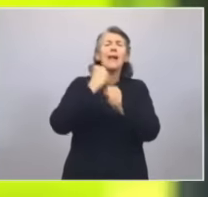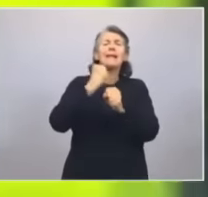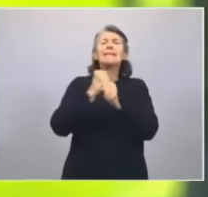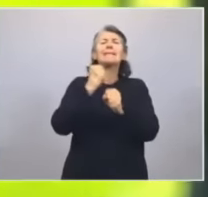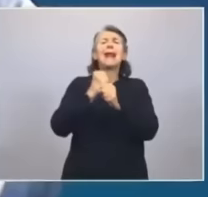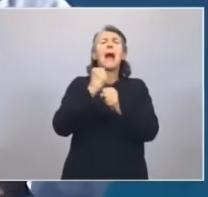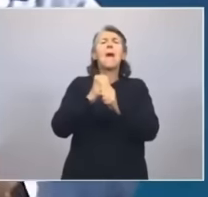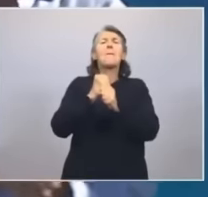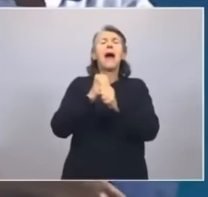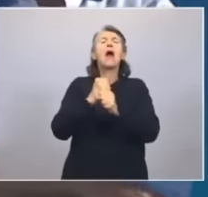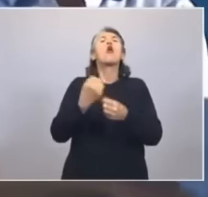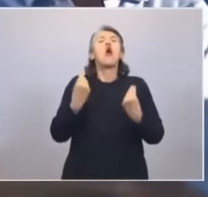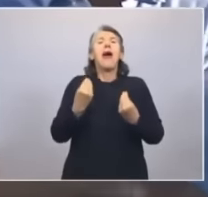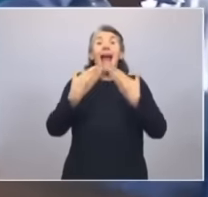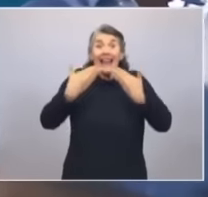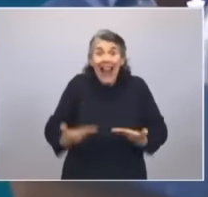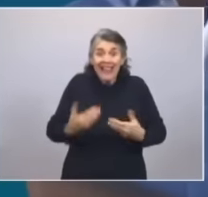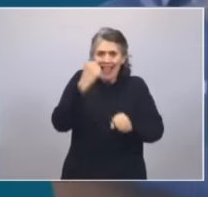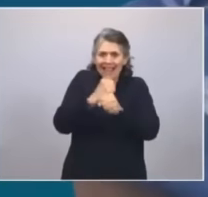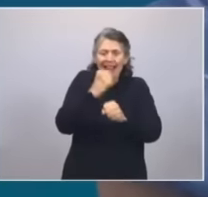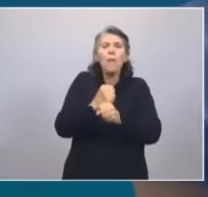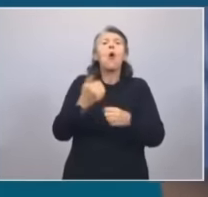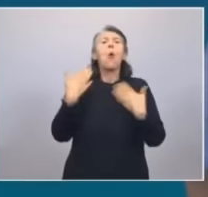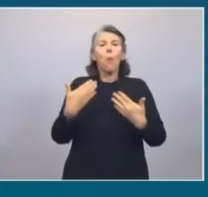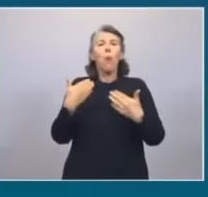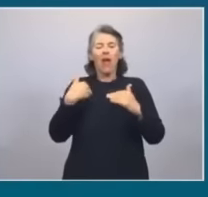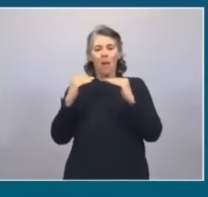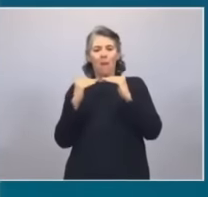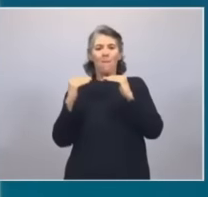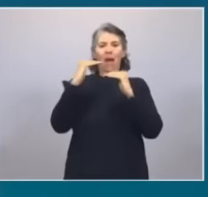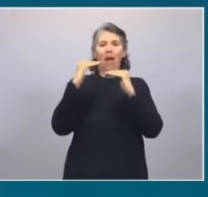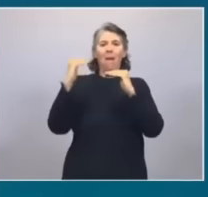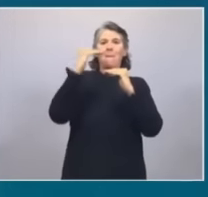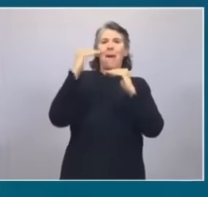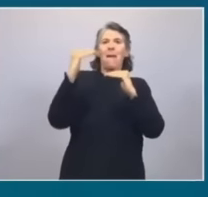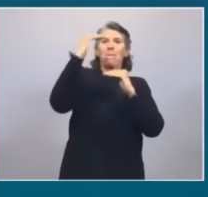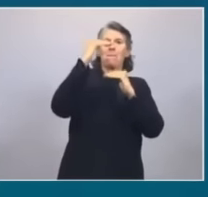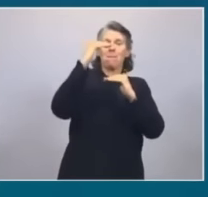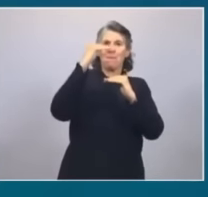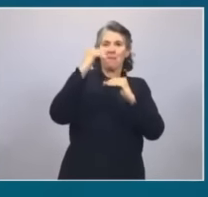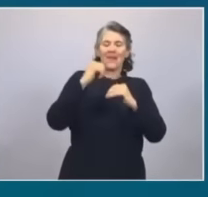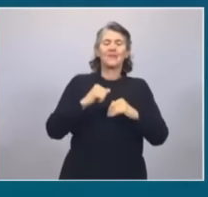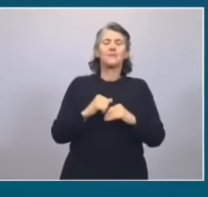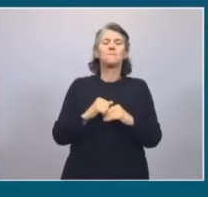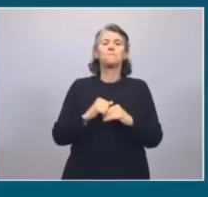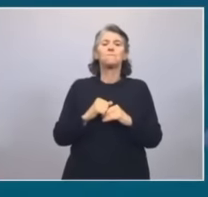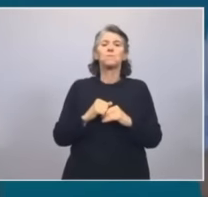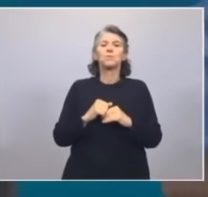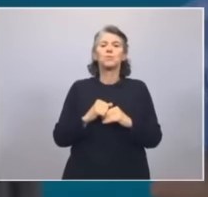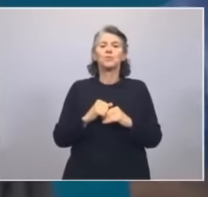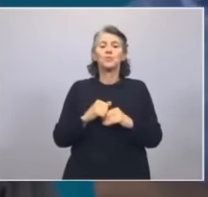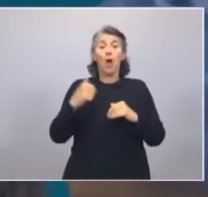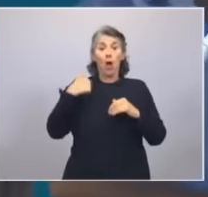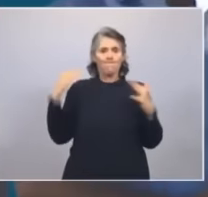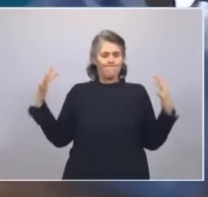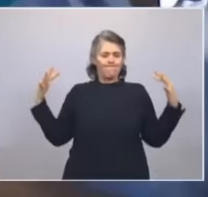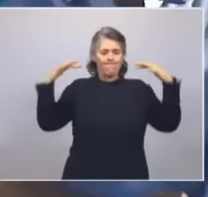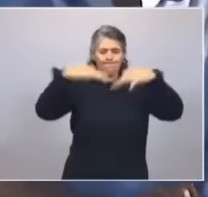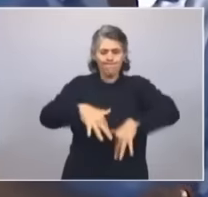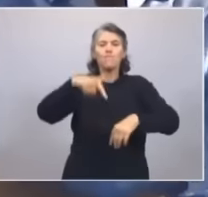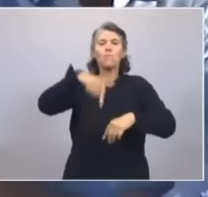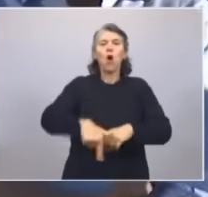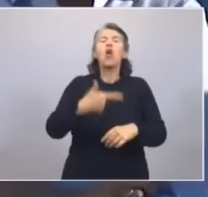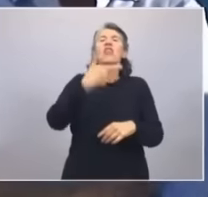de la movilidad social ascendente, venimos también en este día de la lealtad